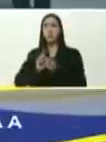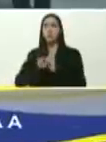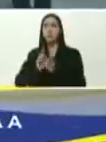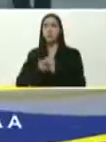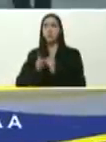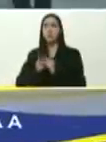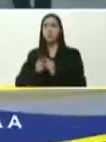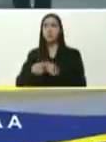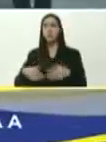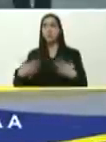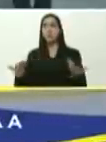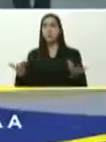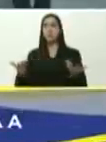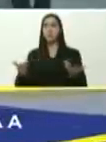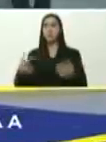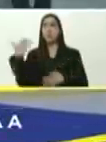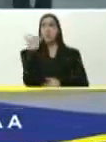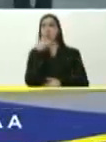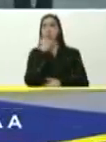eso,